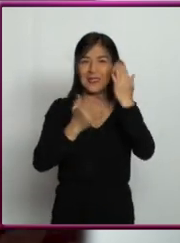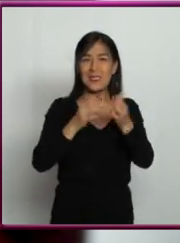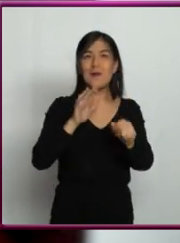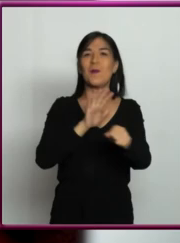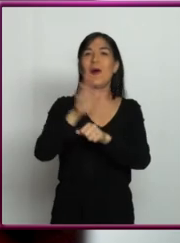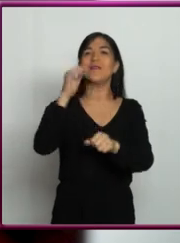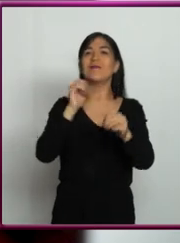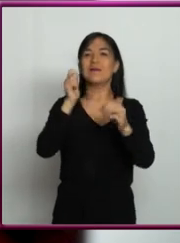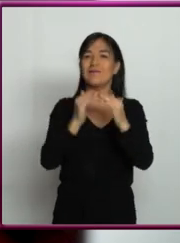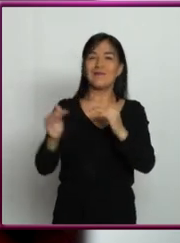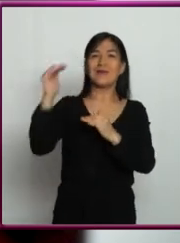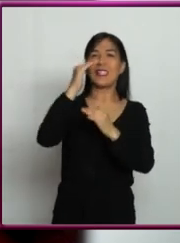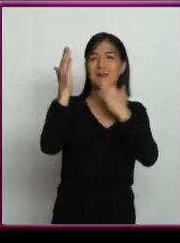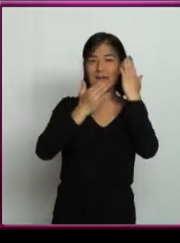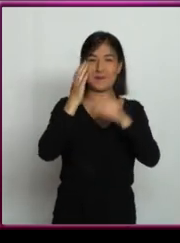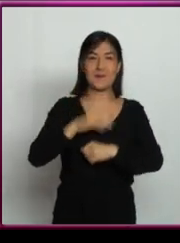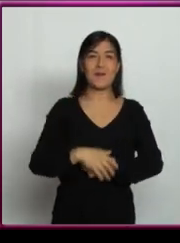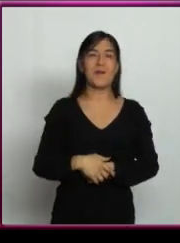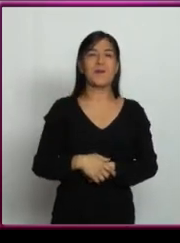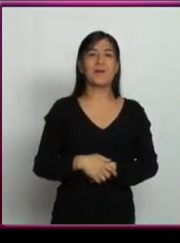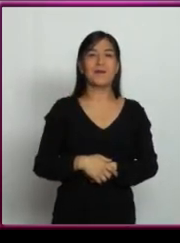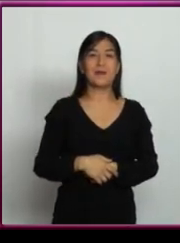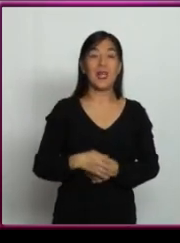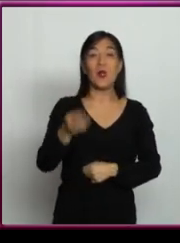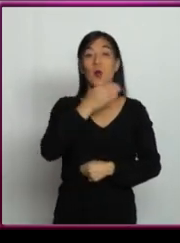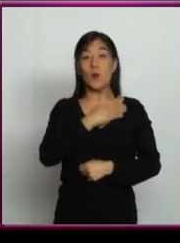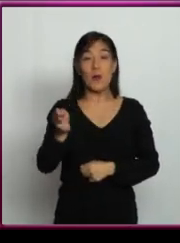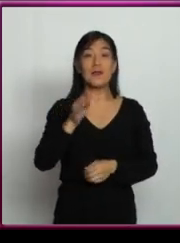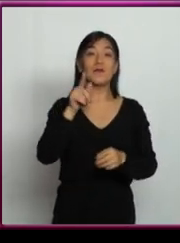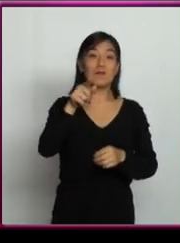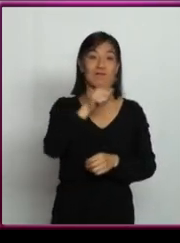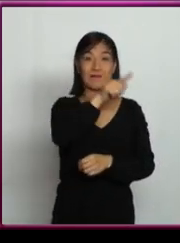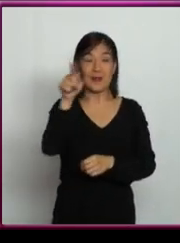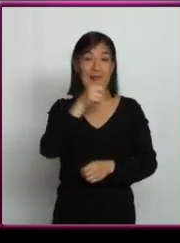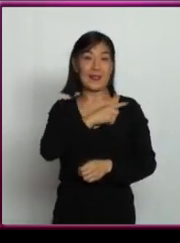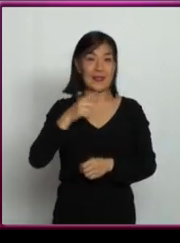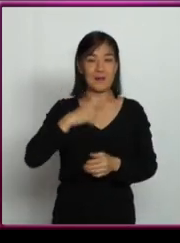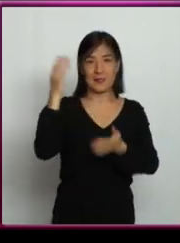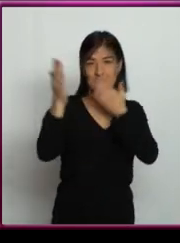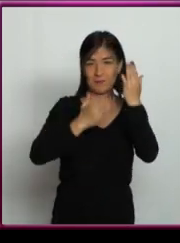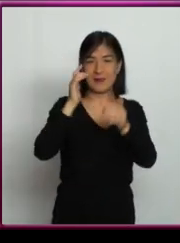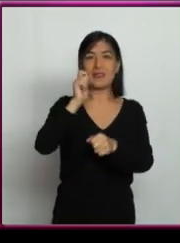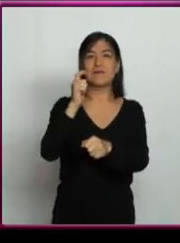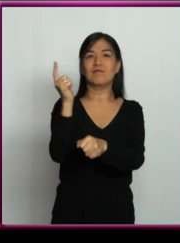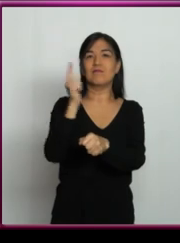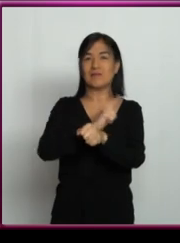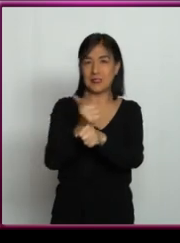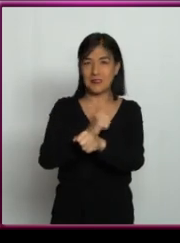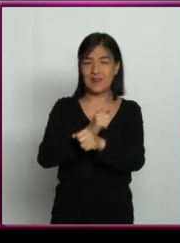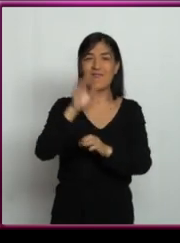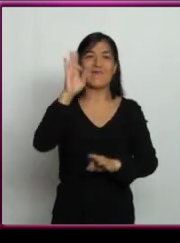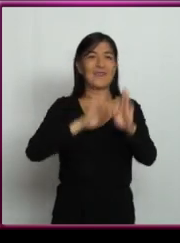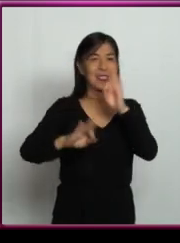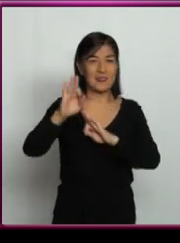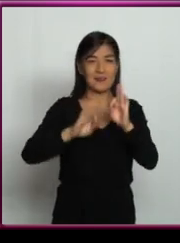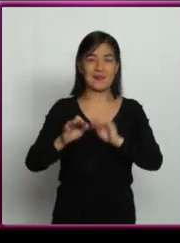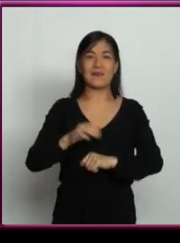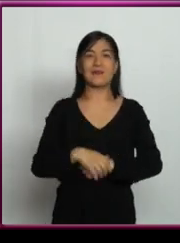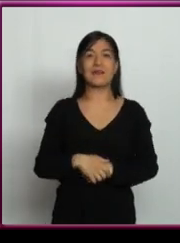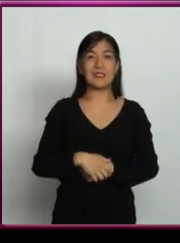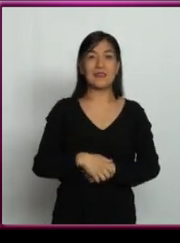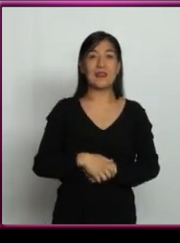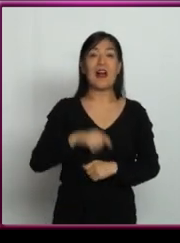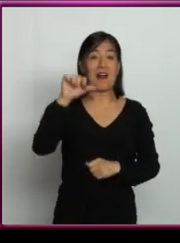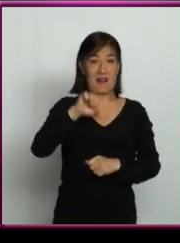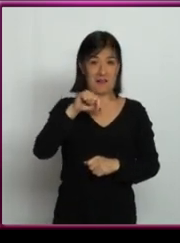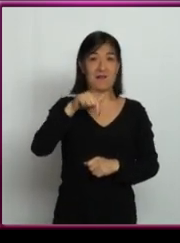qué posgrado hacer? Bueno, el camino normal es estudiar una licenciatura en física, tenemos aquí